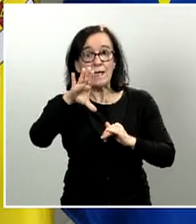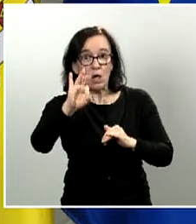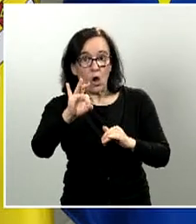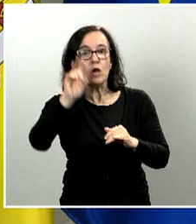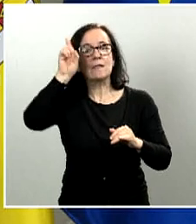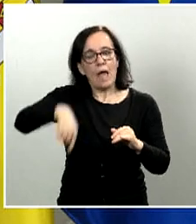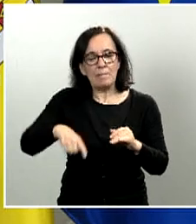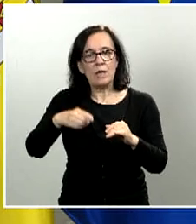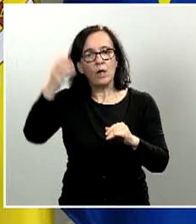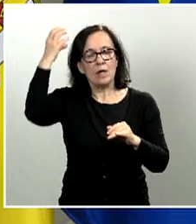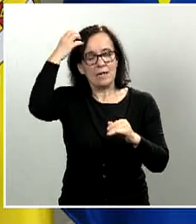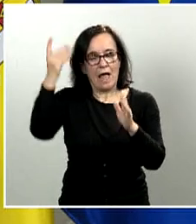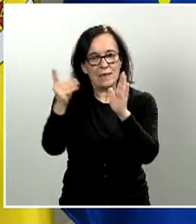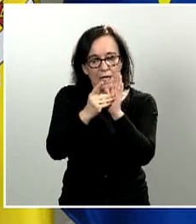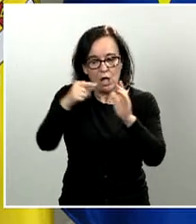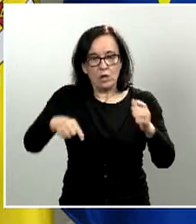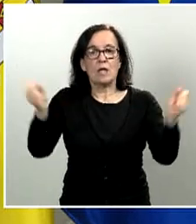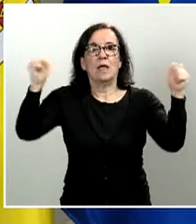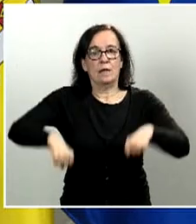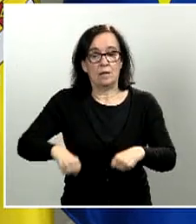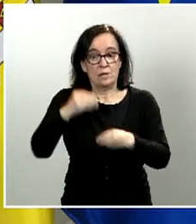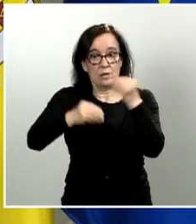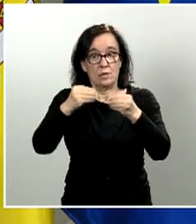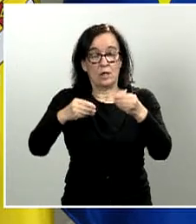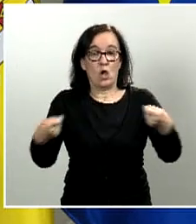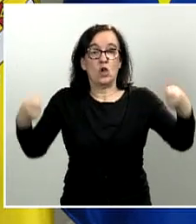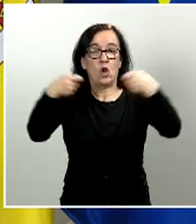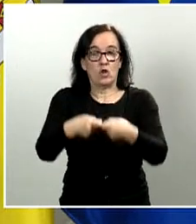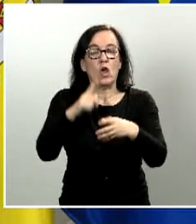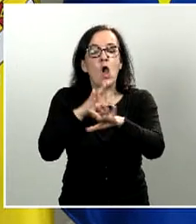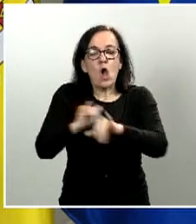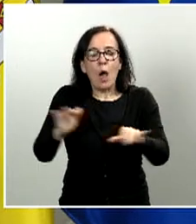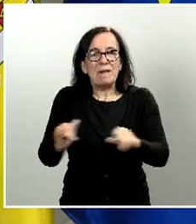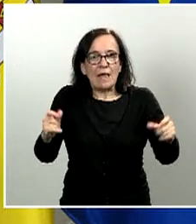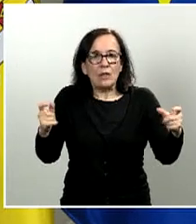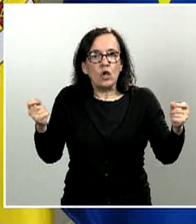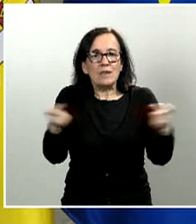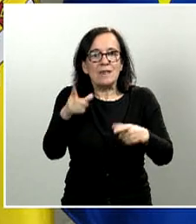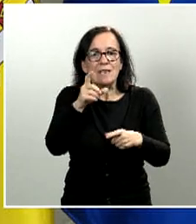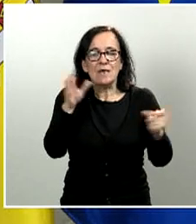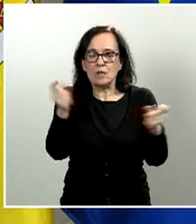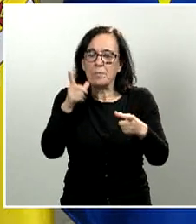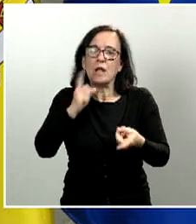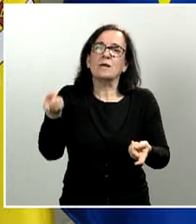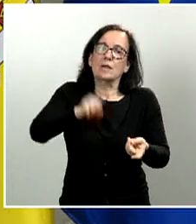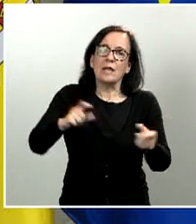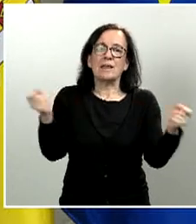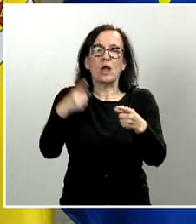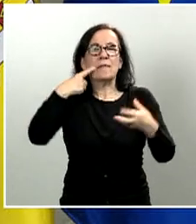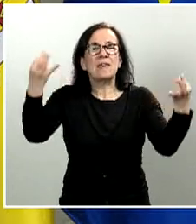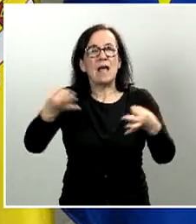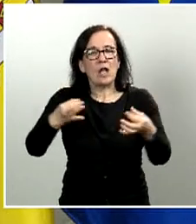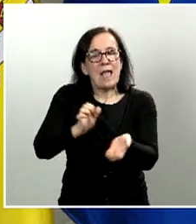Decreto Ley adoptado hoy, se habilita al Consorcio de Compensación de Seguros para que actúe como reasegurador de los riesgos de seguro de crédito.